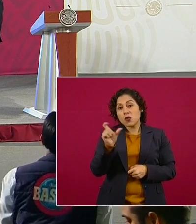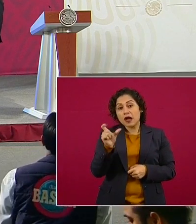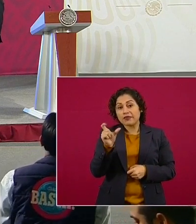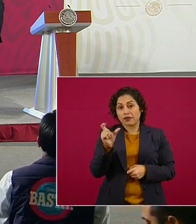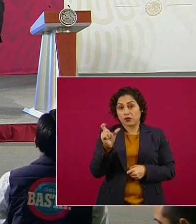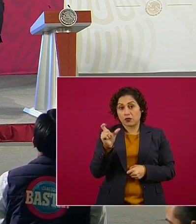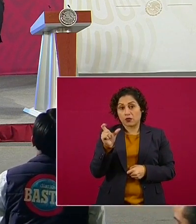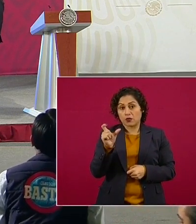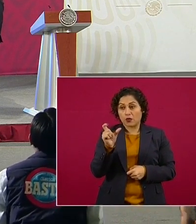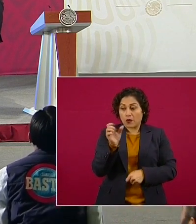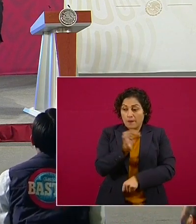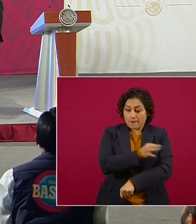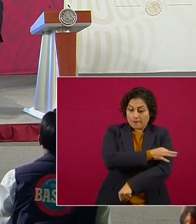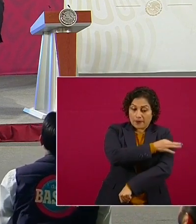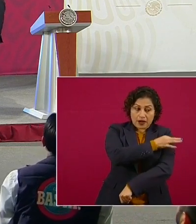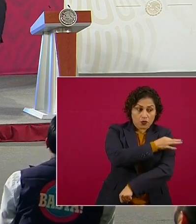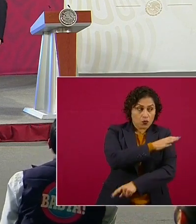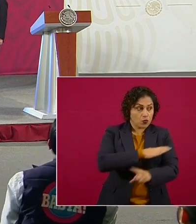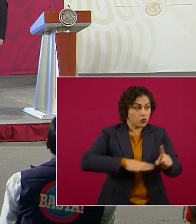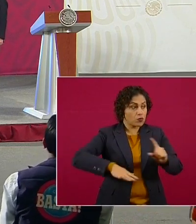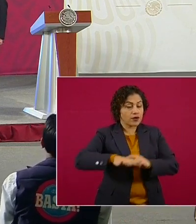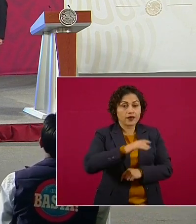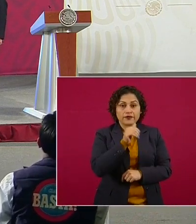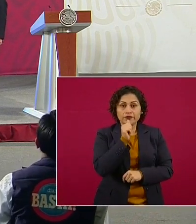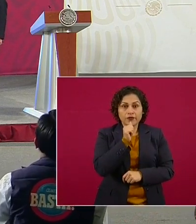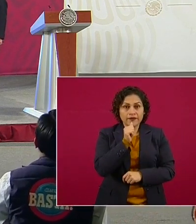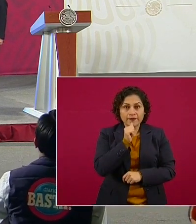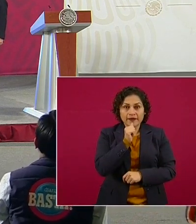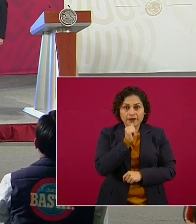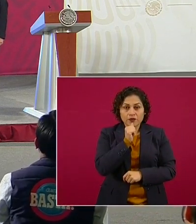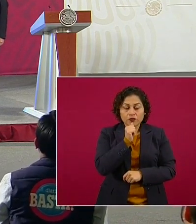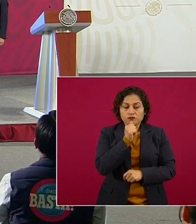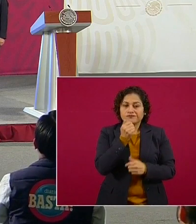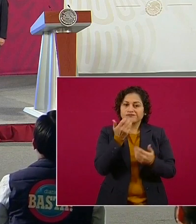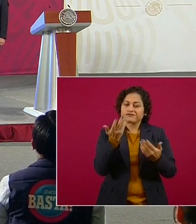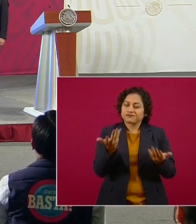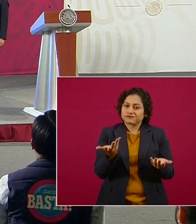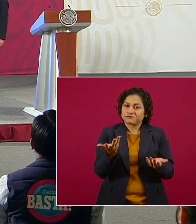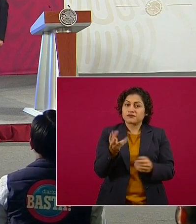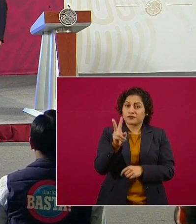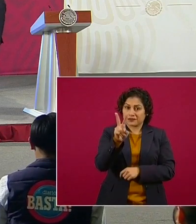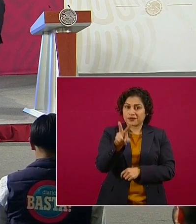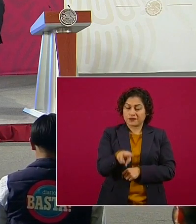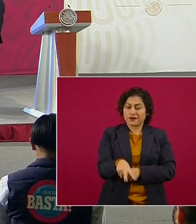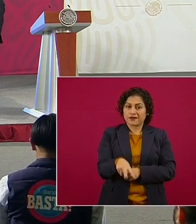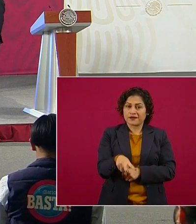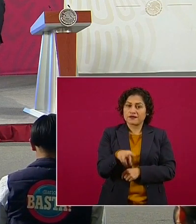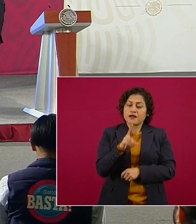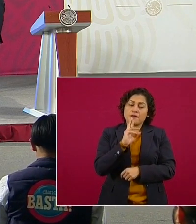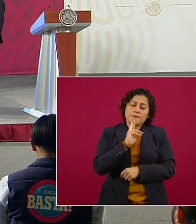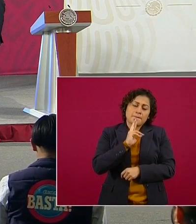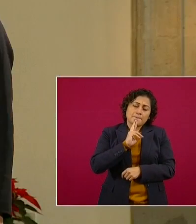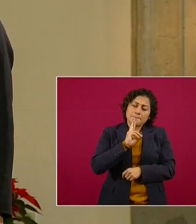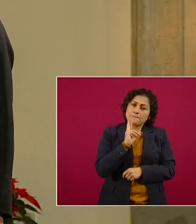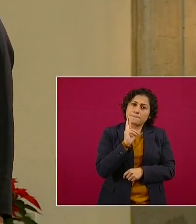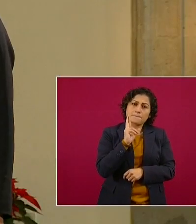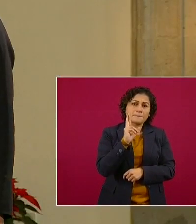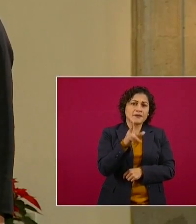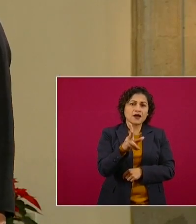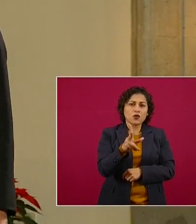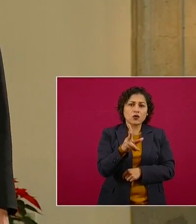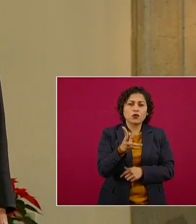lo mejor de todo, lo más eficaz es